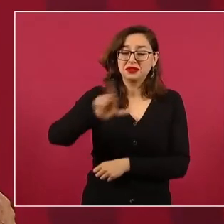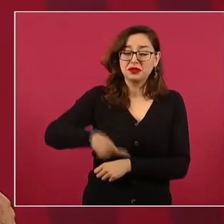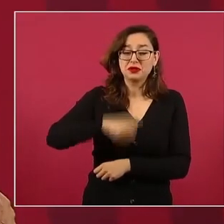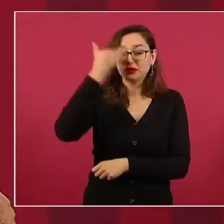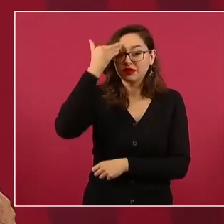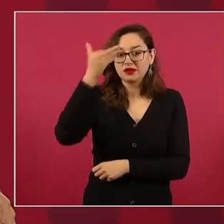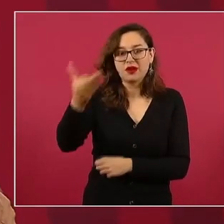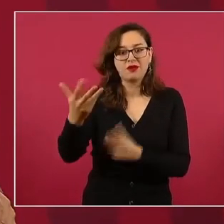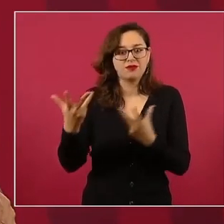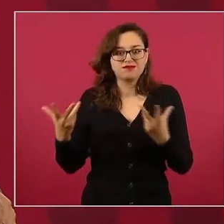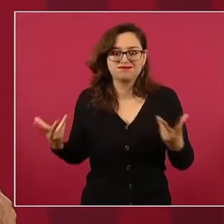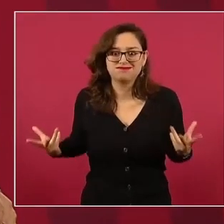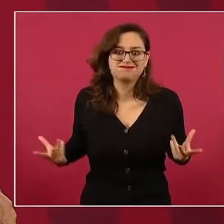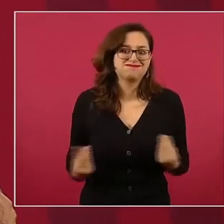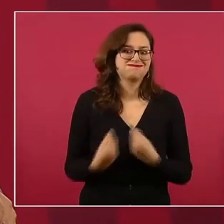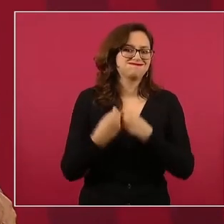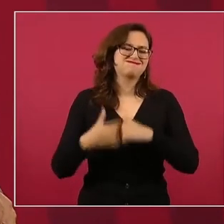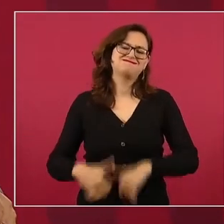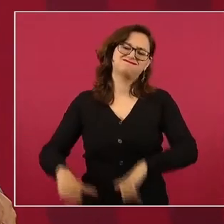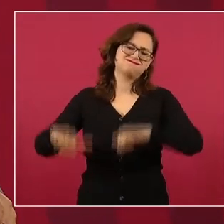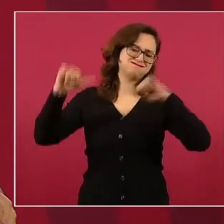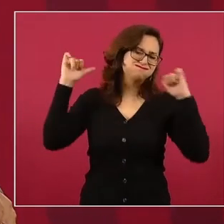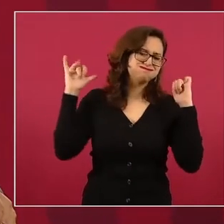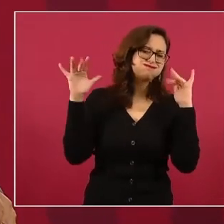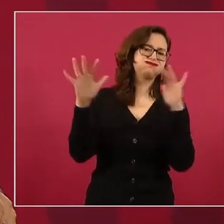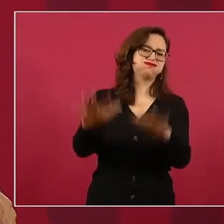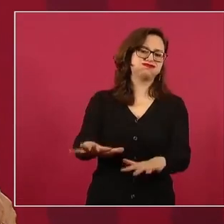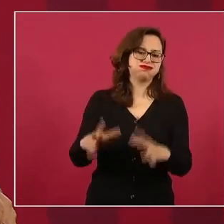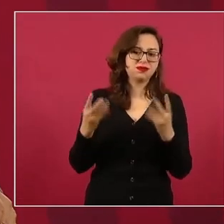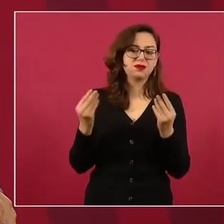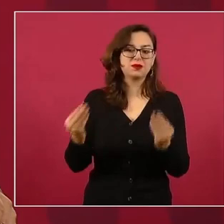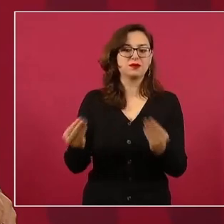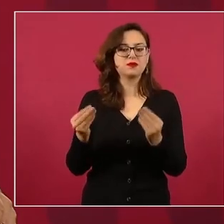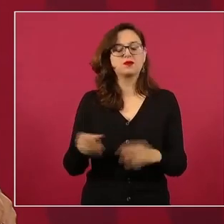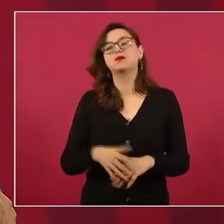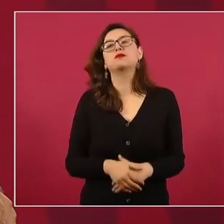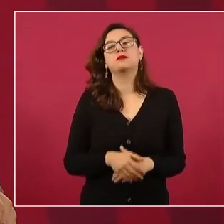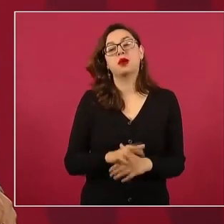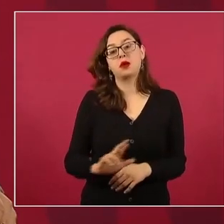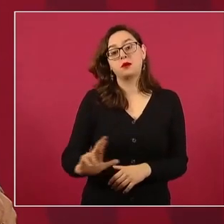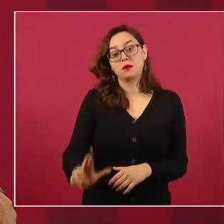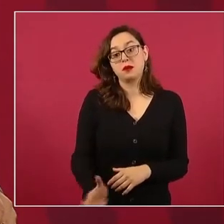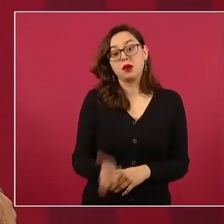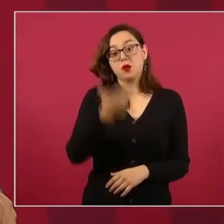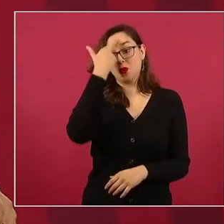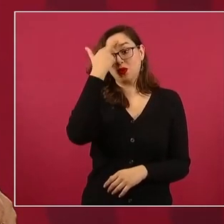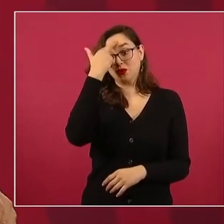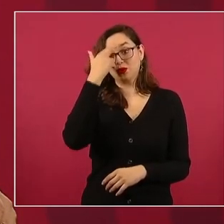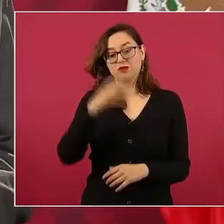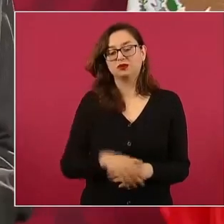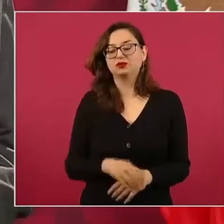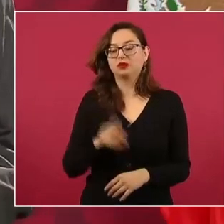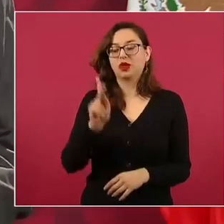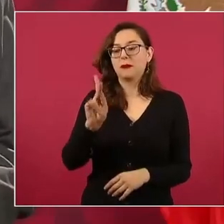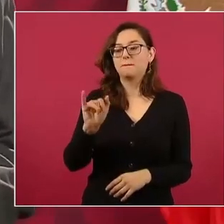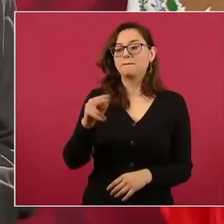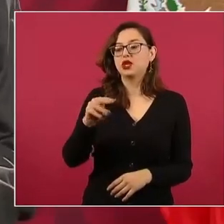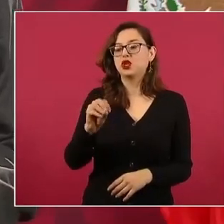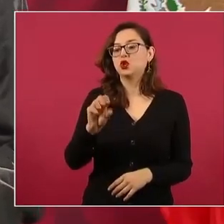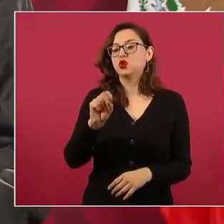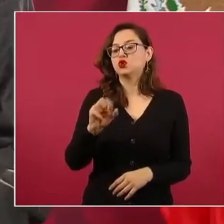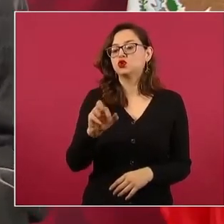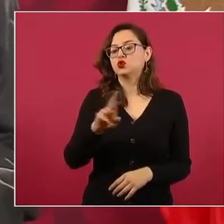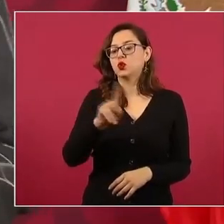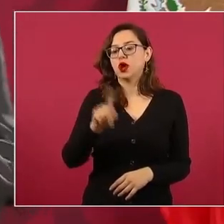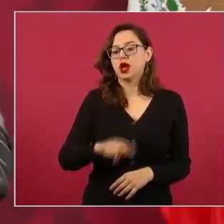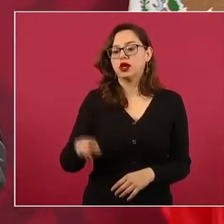Pino Suárez en Junuta, llegué una vez, uno. Ahí debe de estar